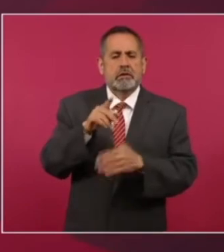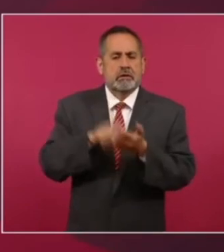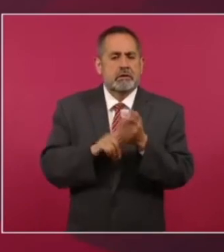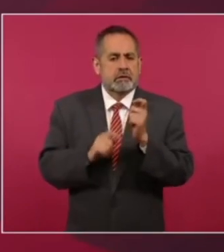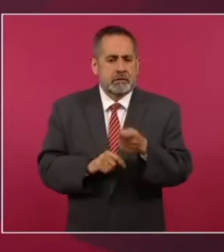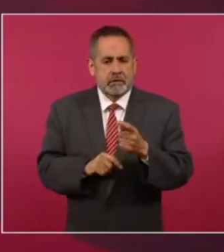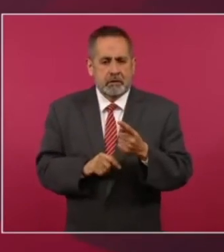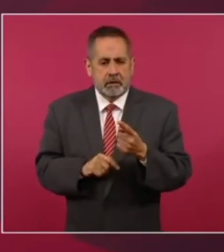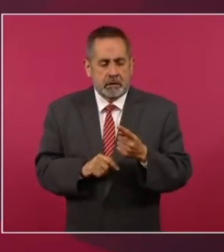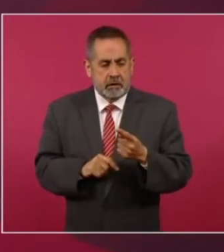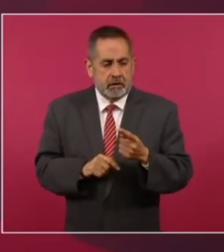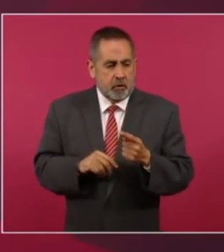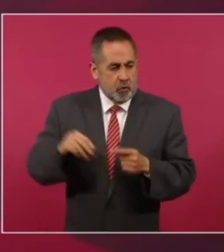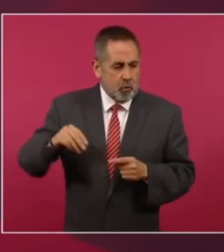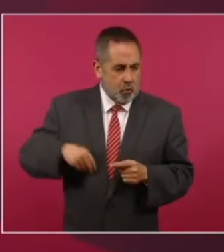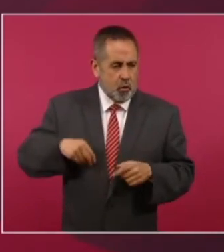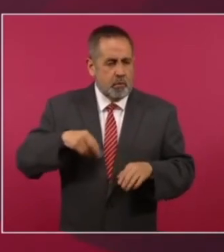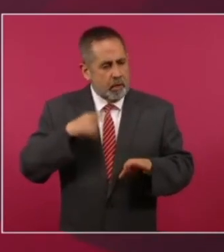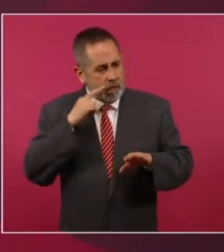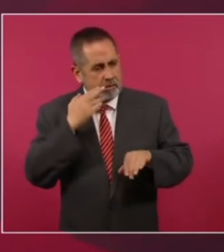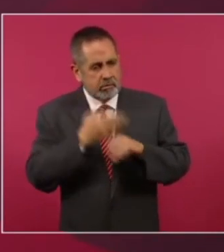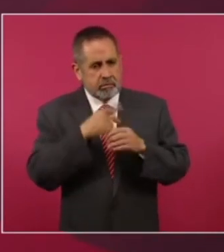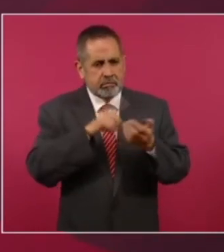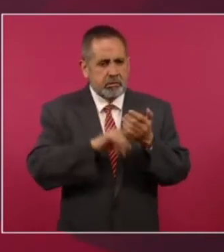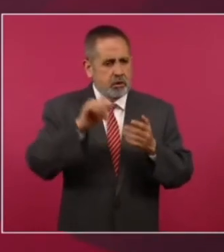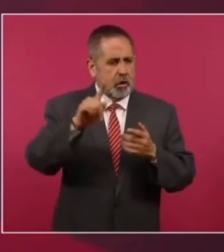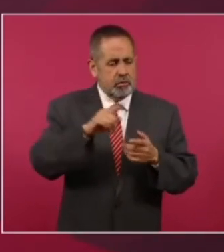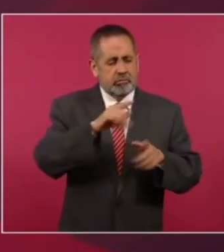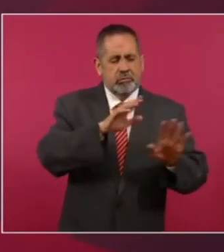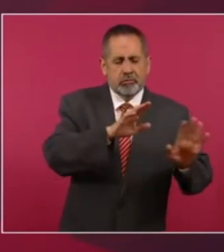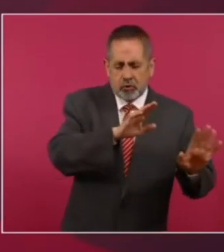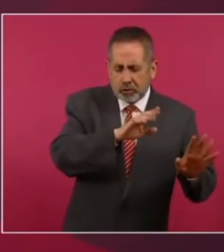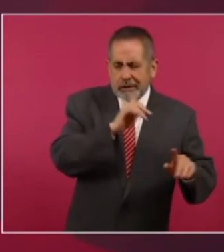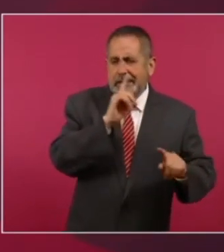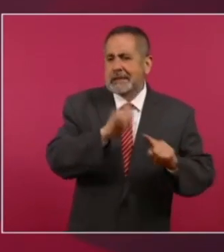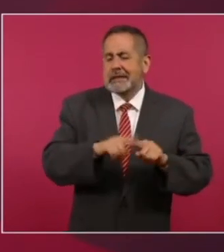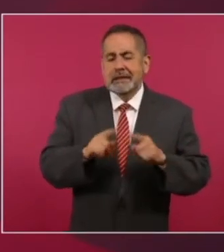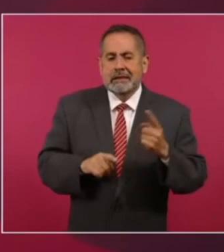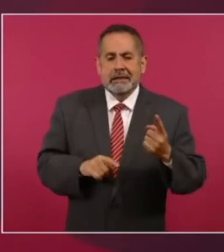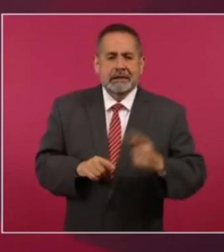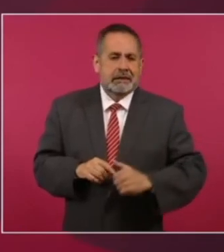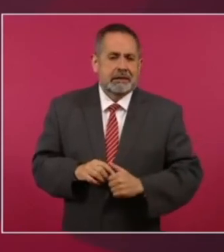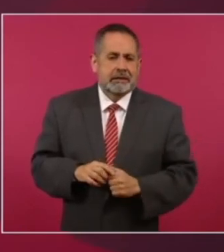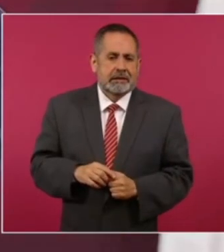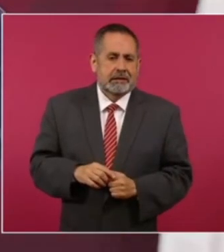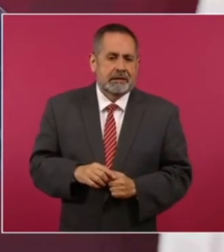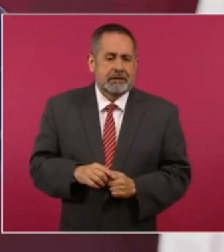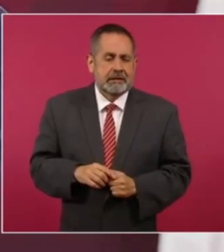la responsabilidad ante la autoridad sino lo